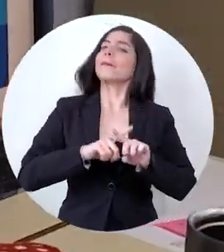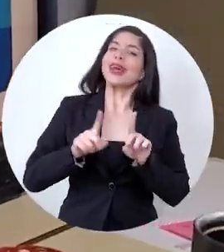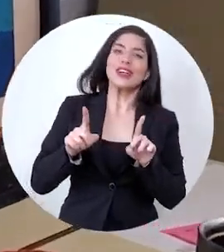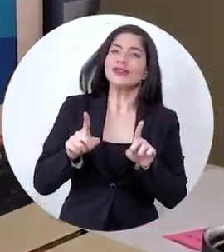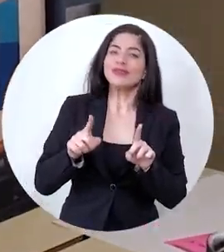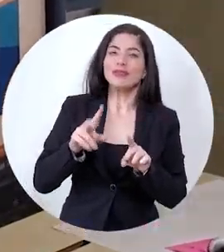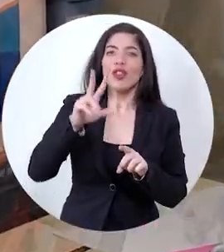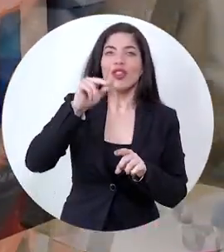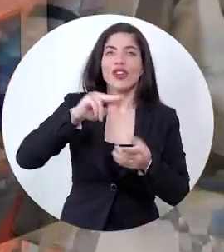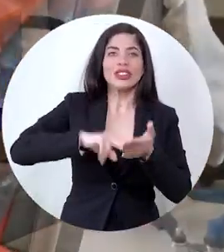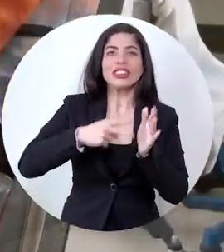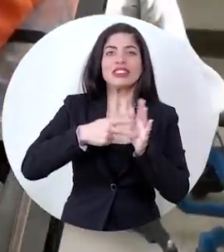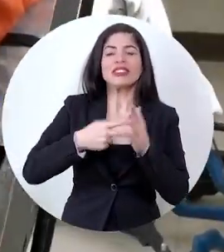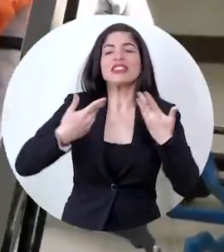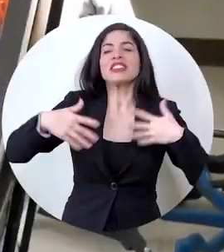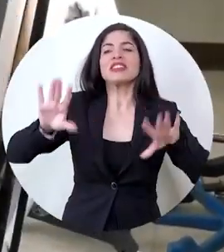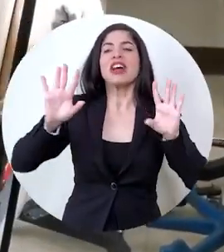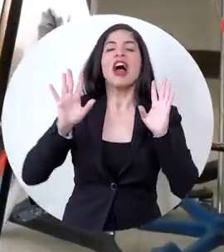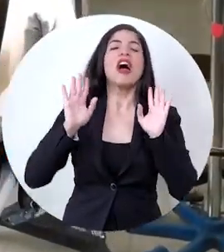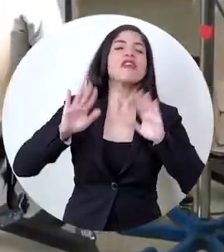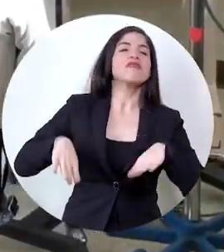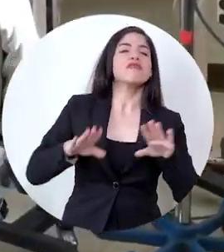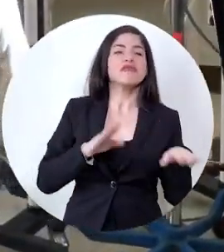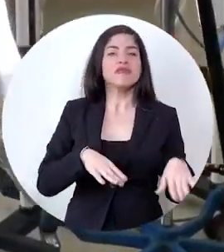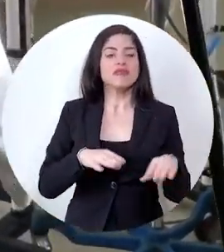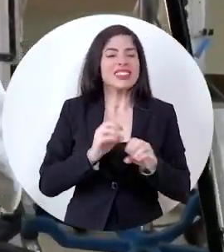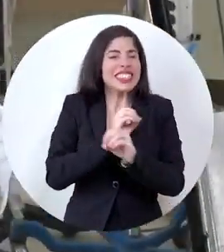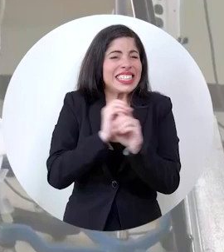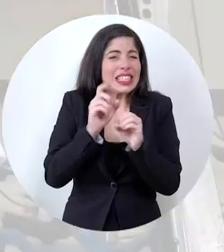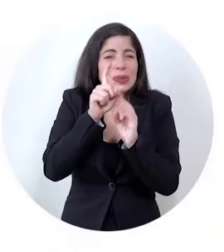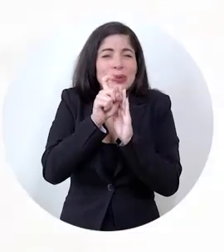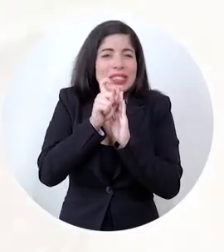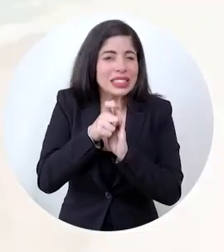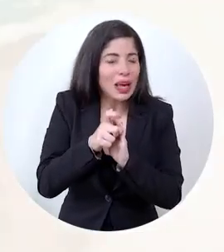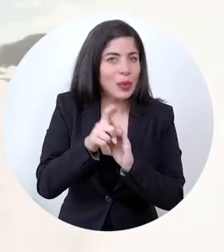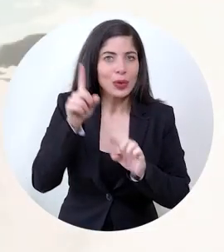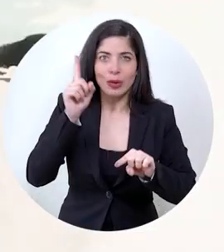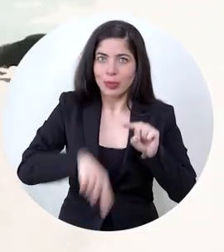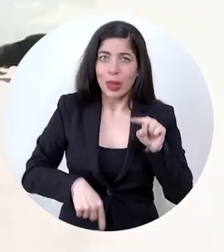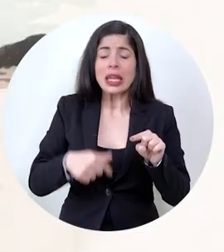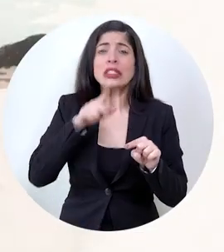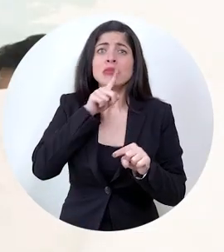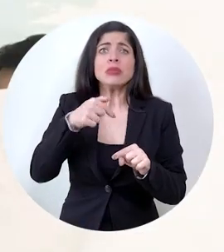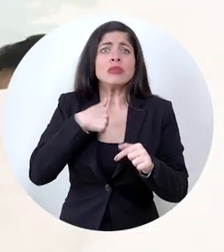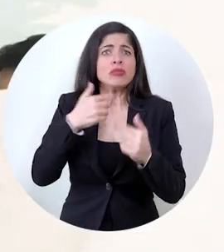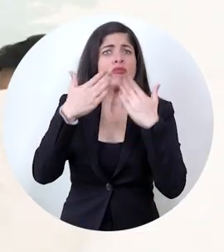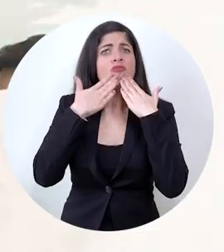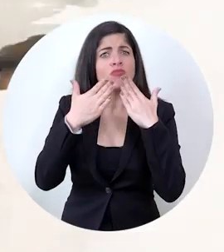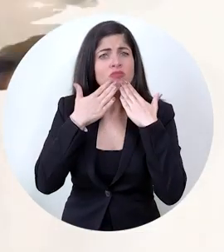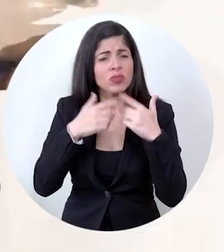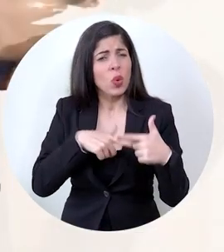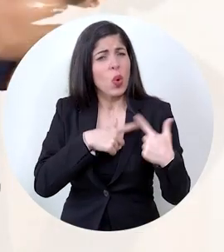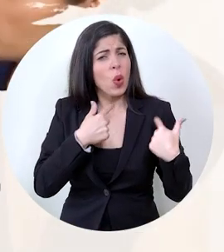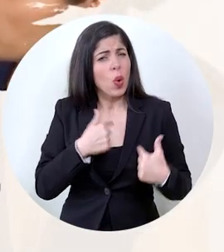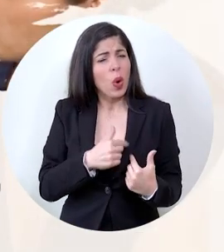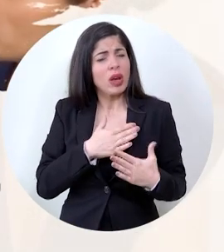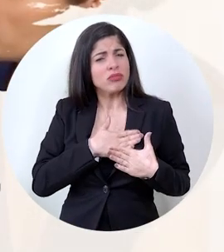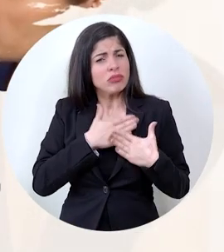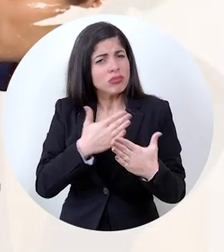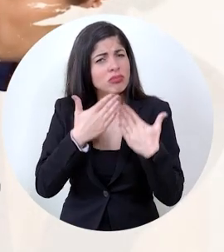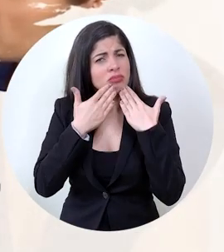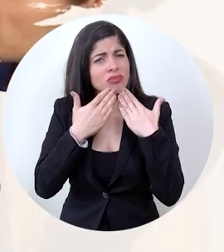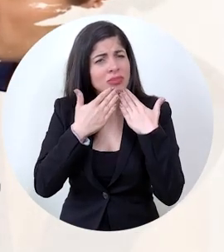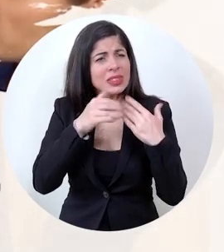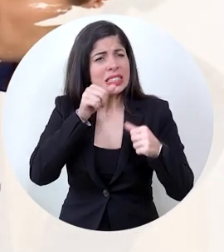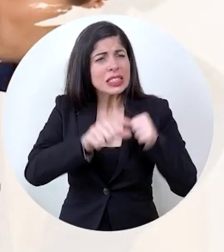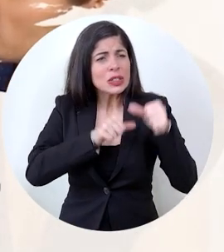Pero no debemos bajar la guardia ni un instante. Agradezco de corazón el esfuerzo de